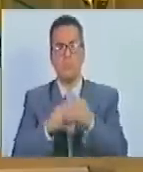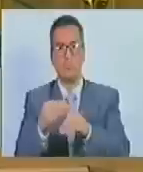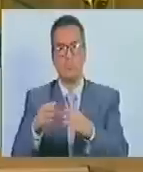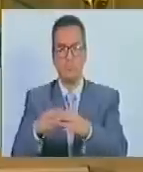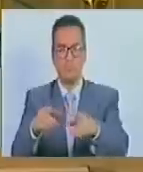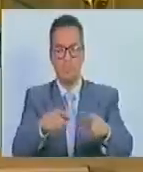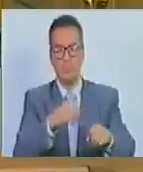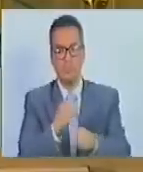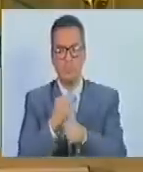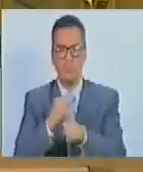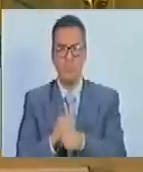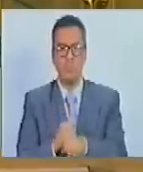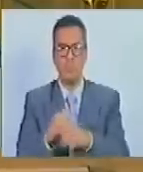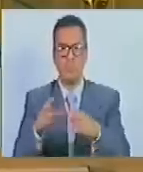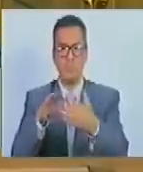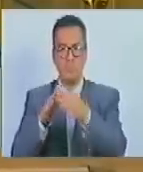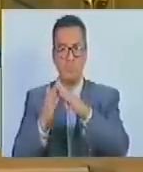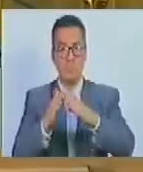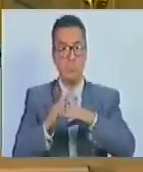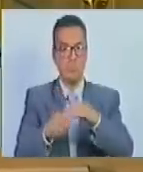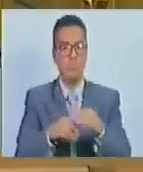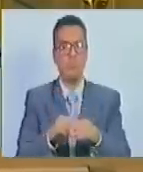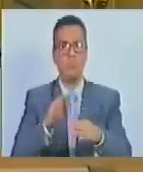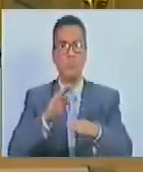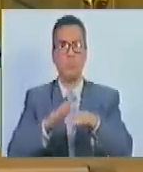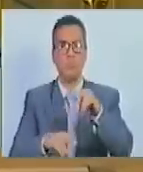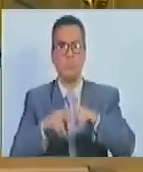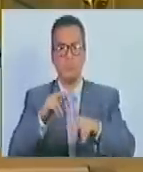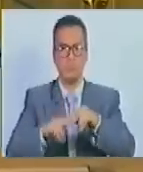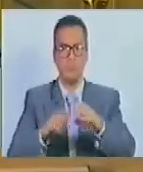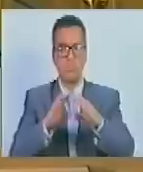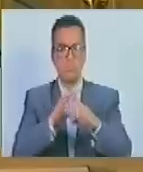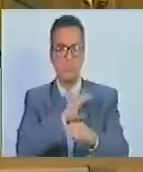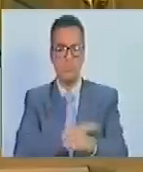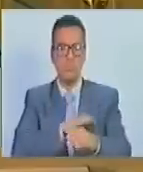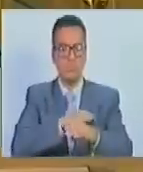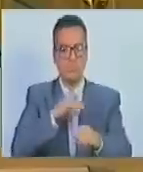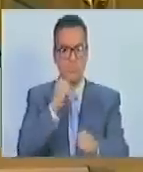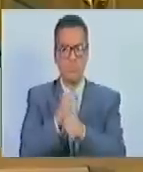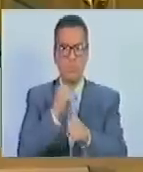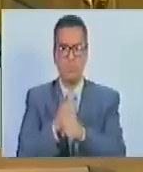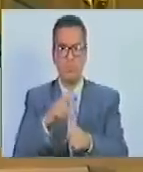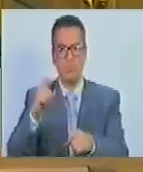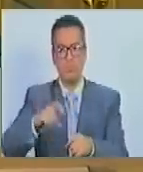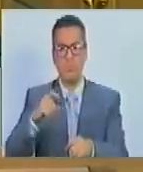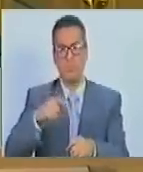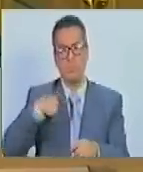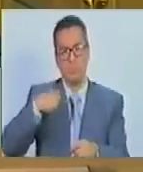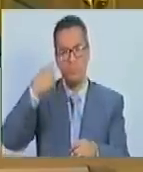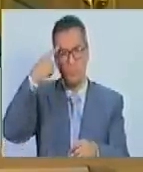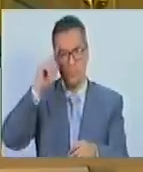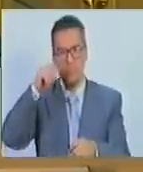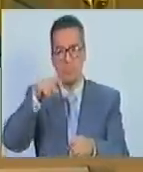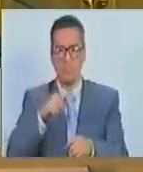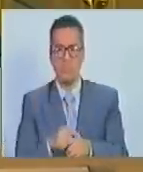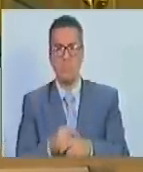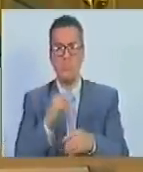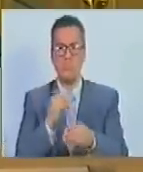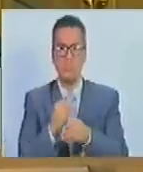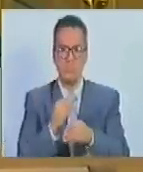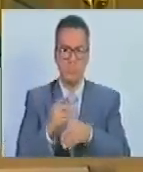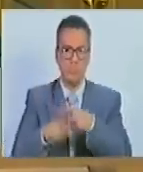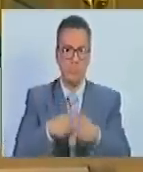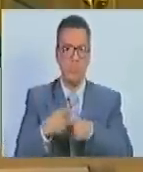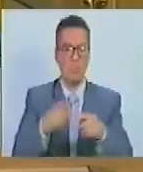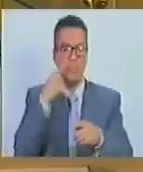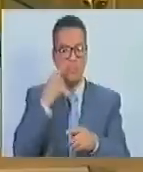de gestión. La comunidad podrá conformar los comités de trabajo que estime necesario, de acuerdo a su realidad, prácticas